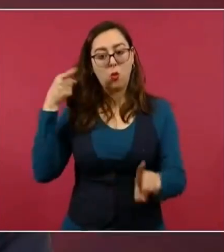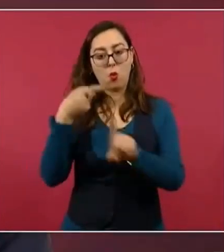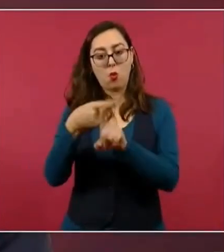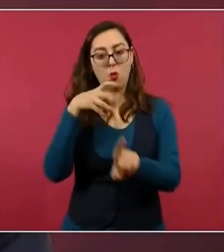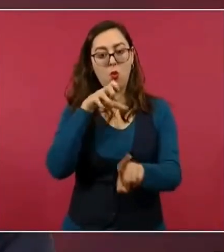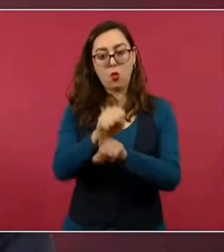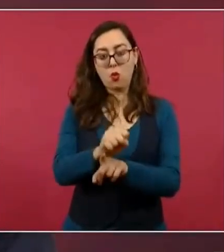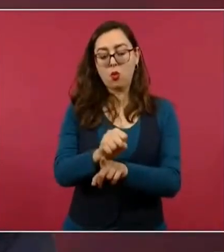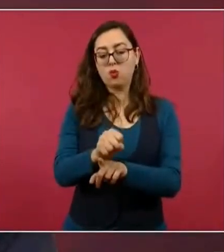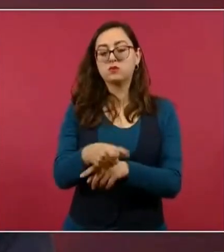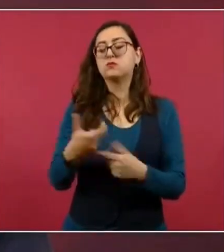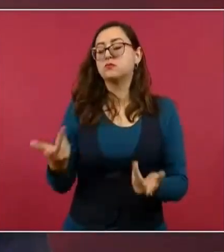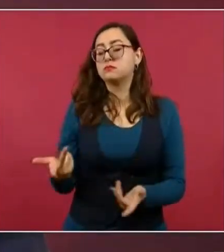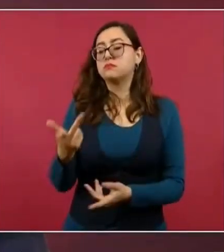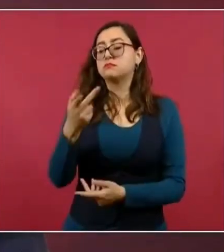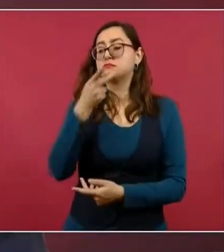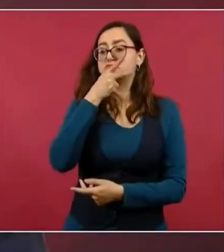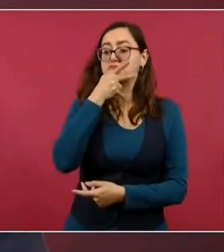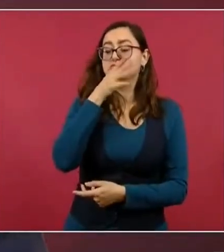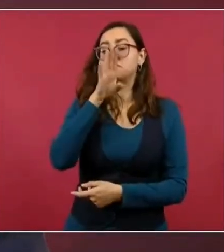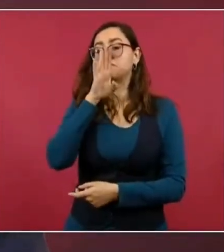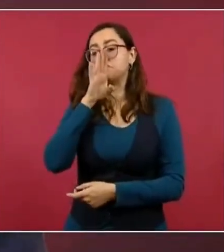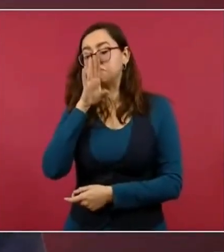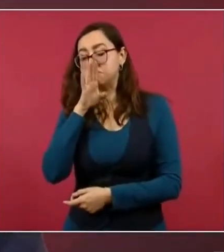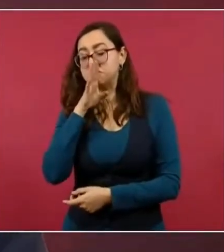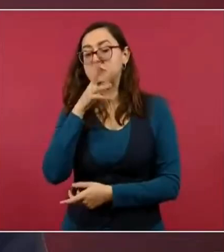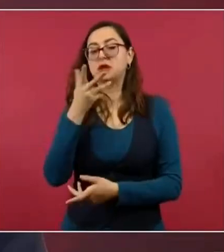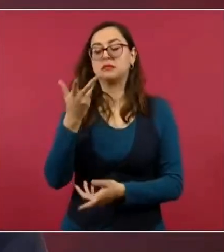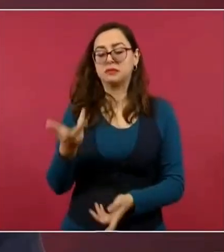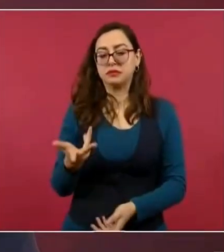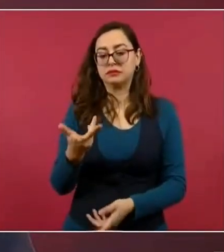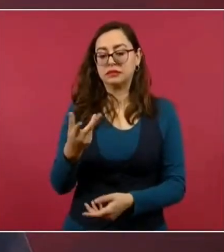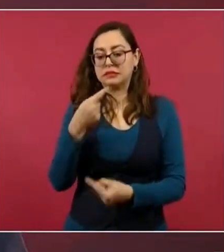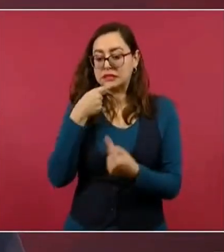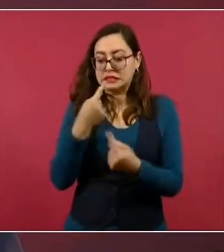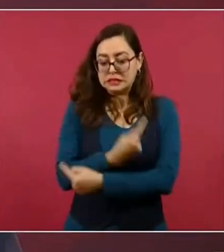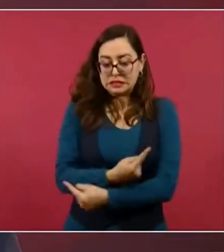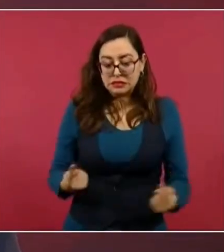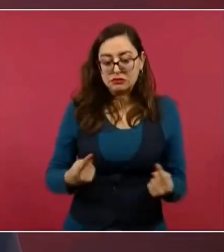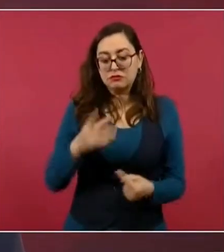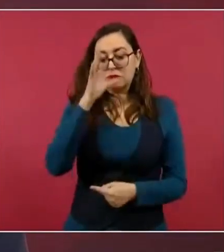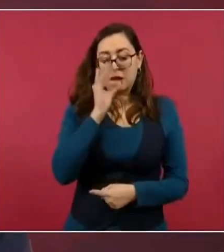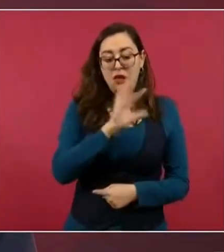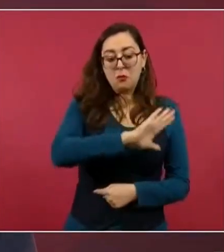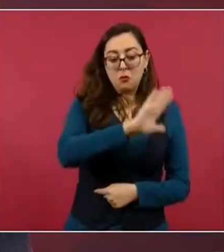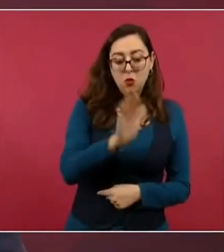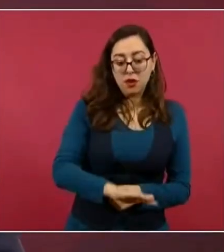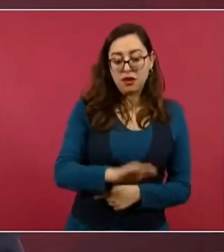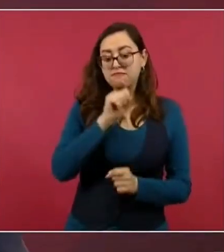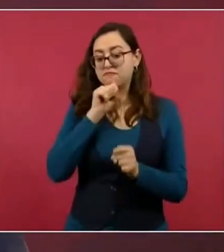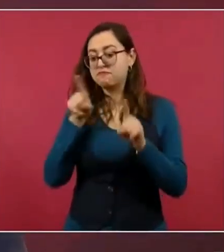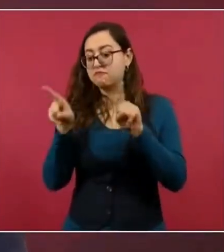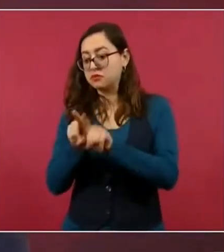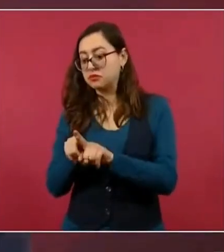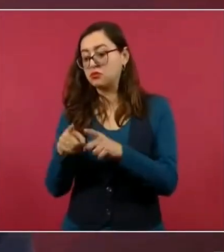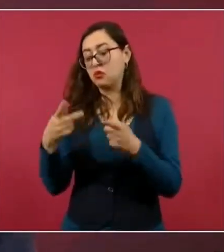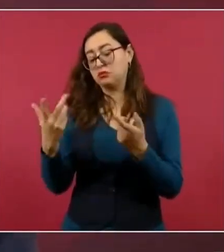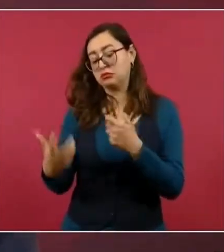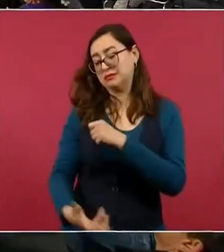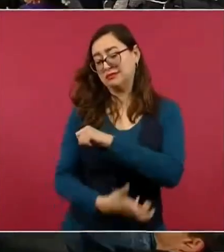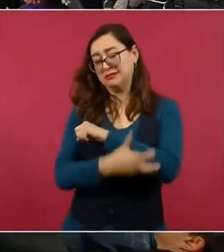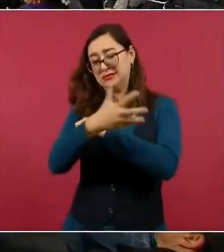madres, sobre todo de niñas y niños, tanto que perdieron la vida como quienes tienen lesiones incapacitantes o